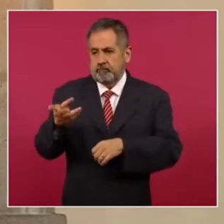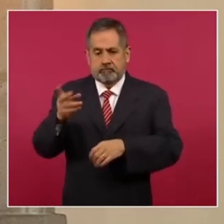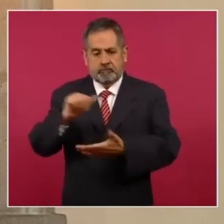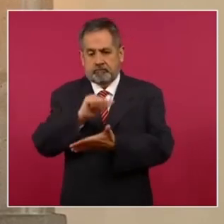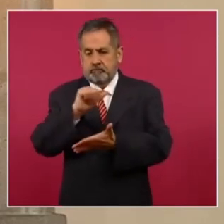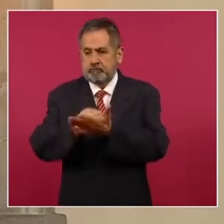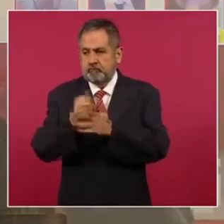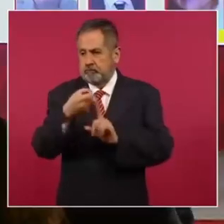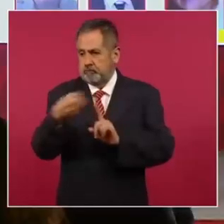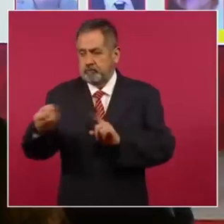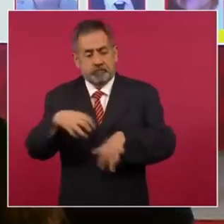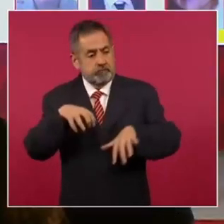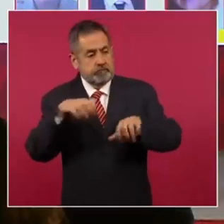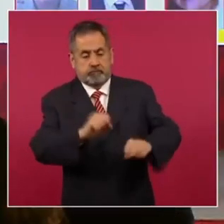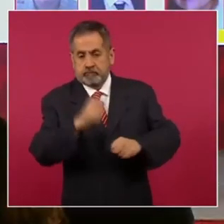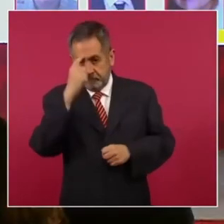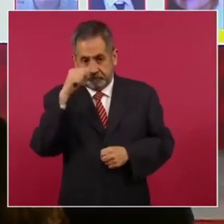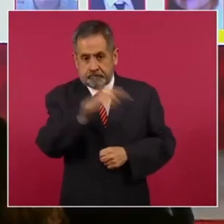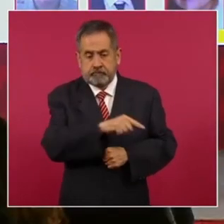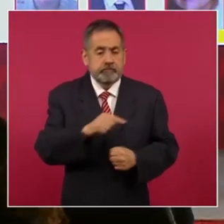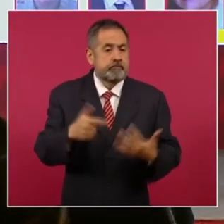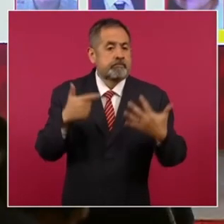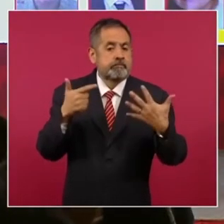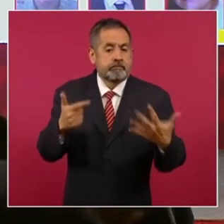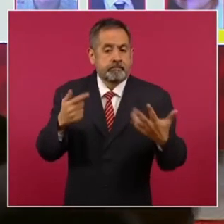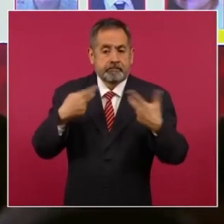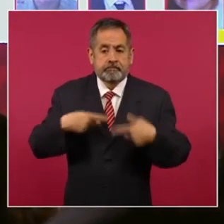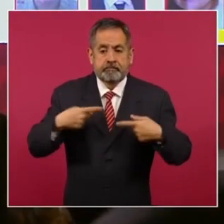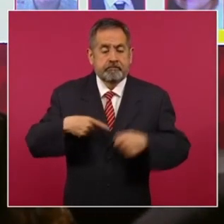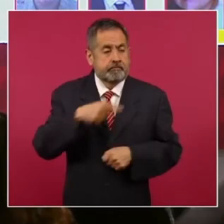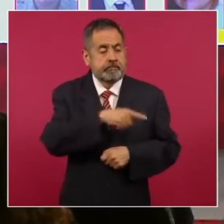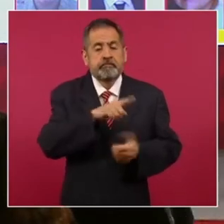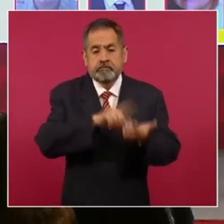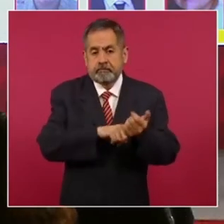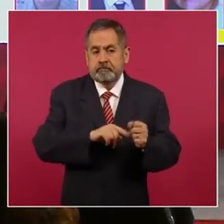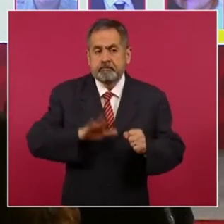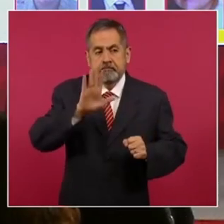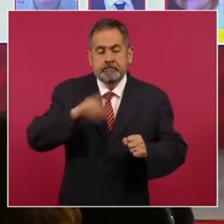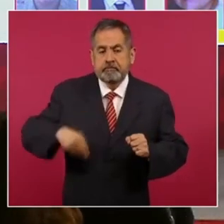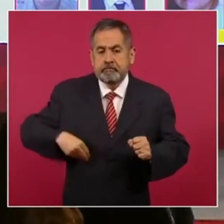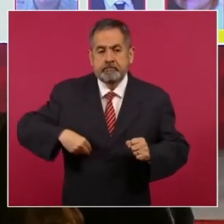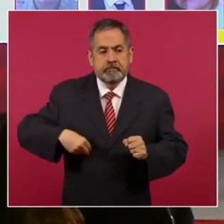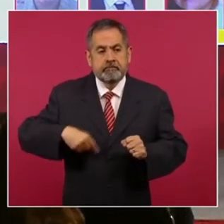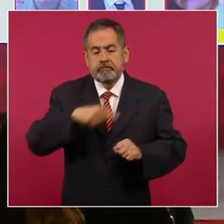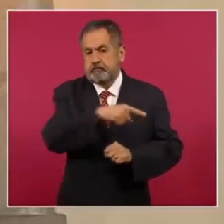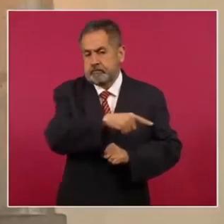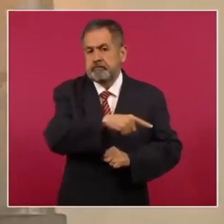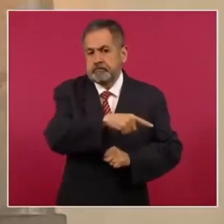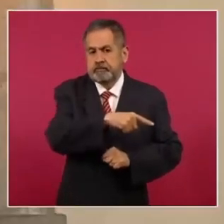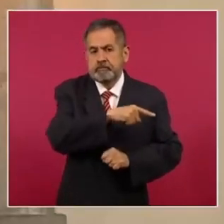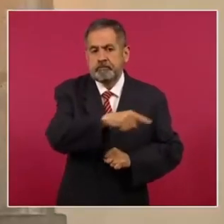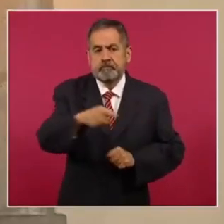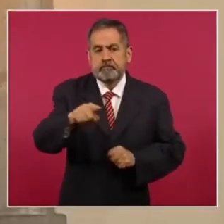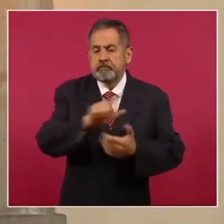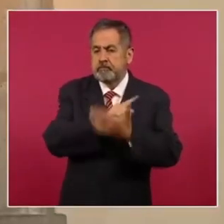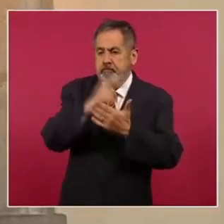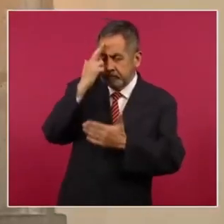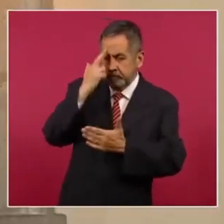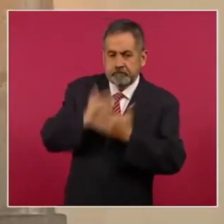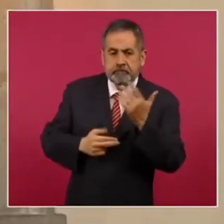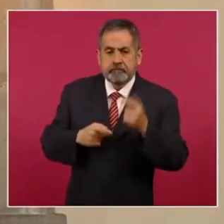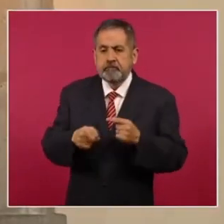aprehensión en contra de siete personas presuntos responsables de los delitos de